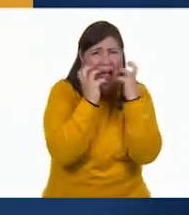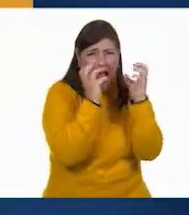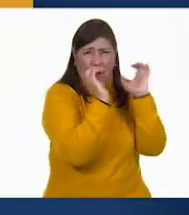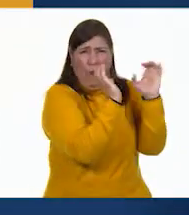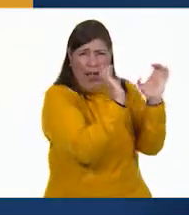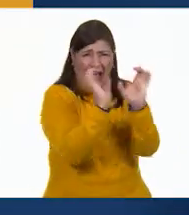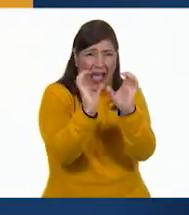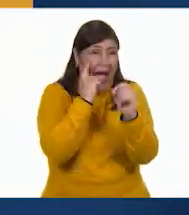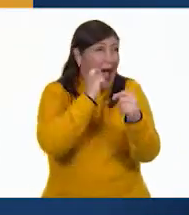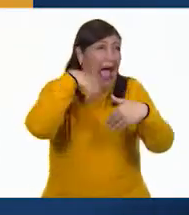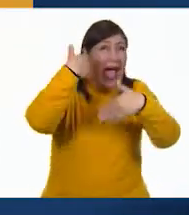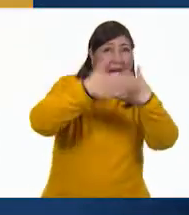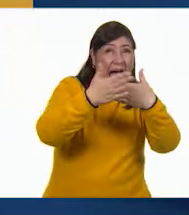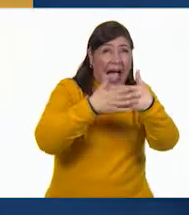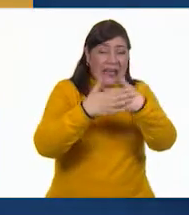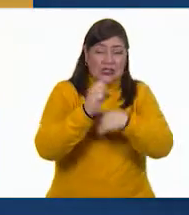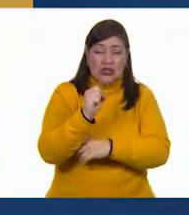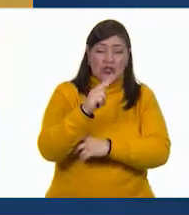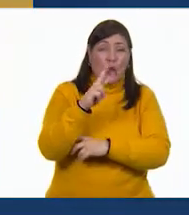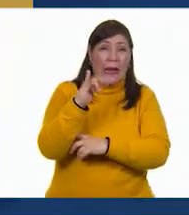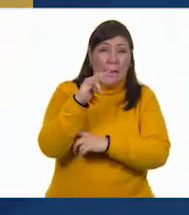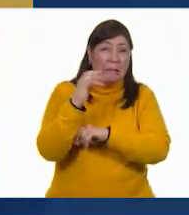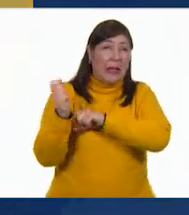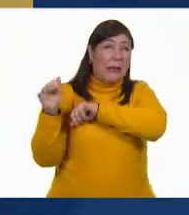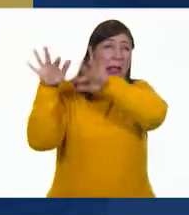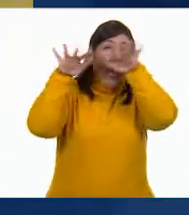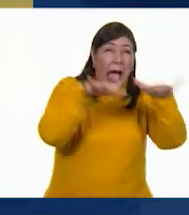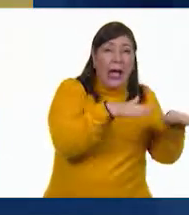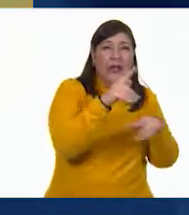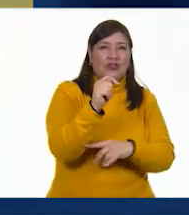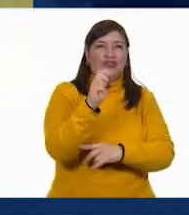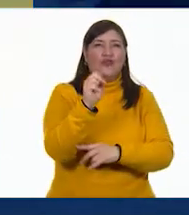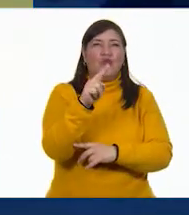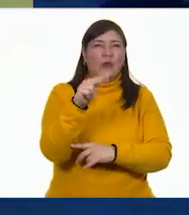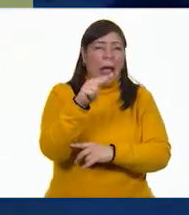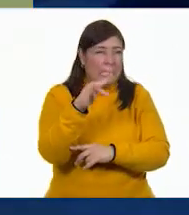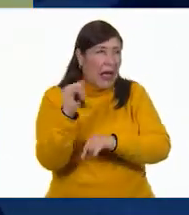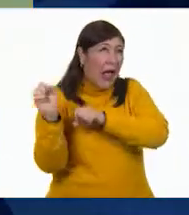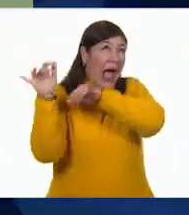¡Ahí viene un surimi! ¡Digo, un tsunami! ¡Ah!